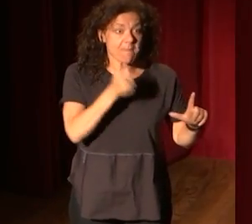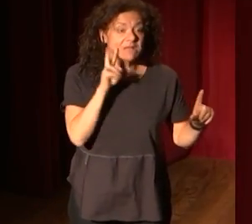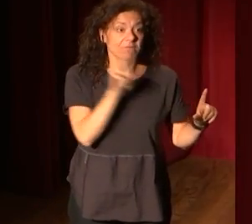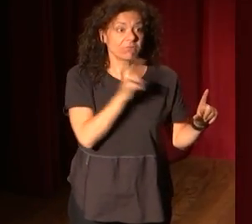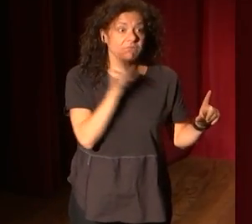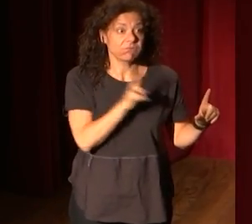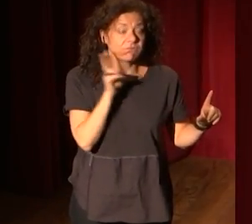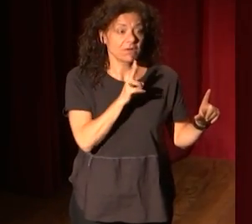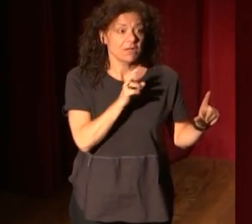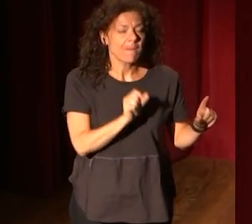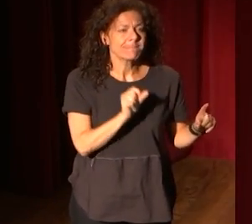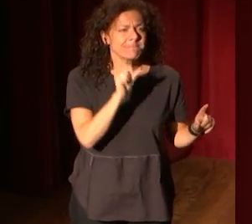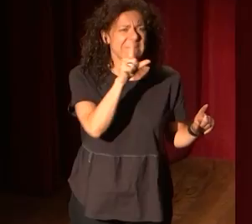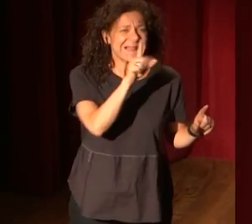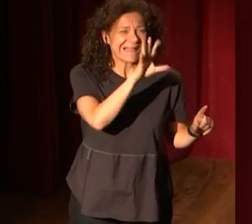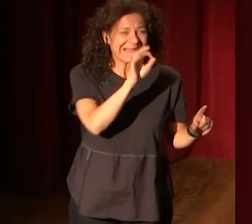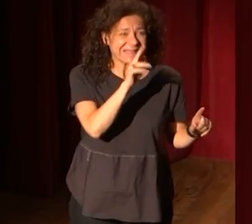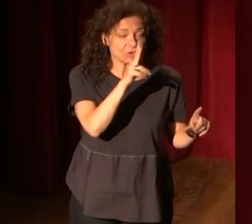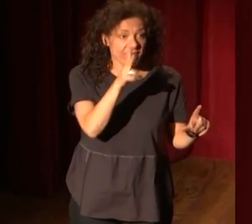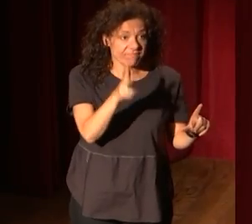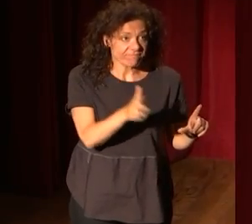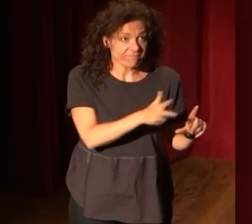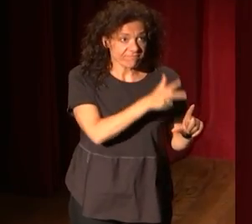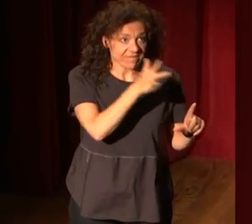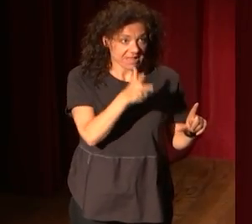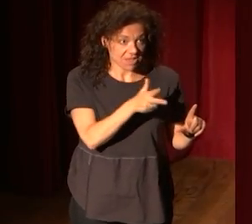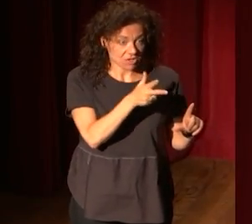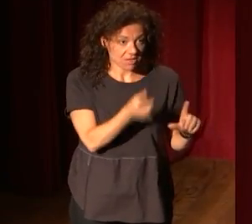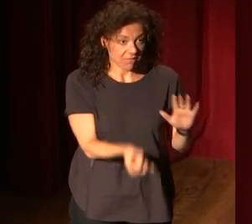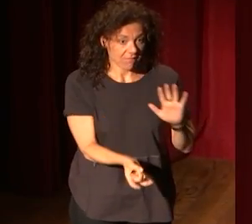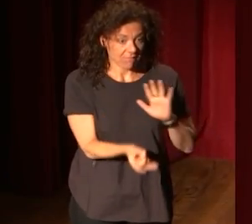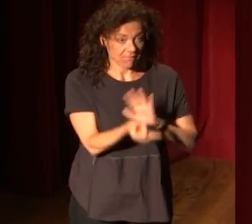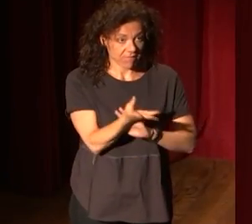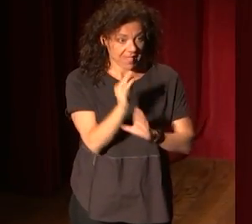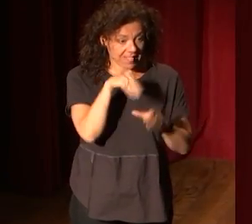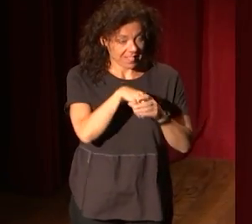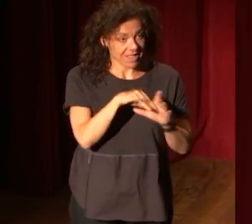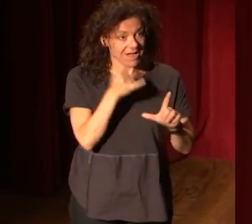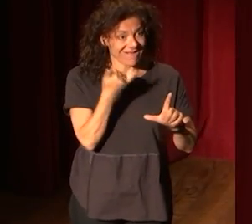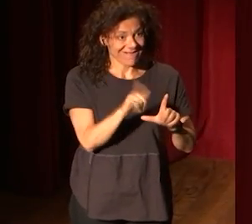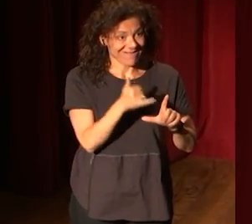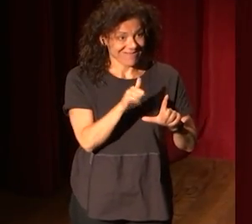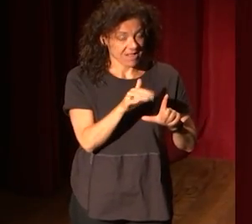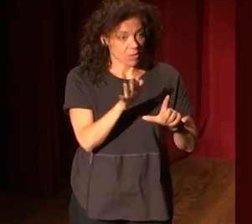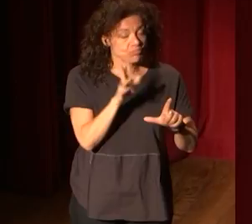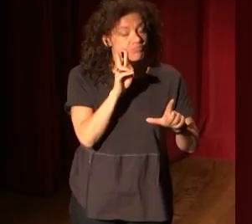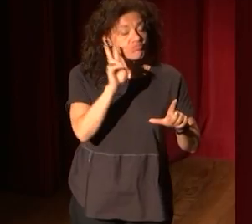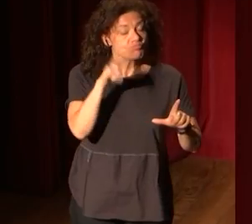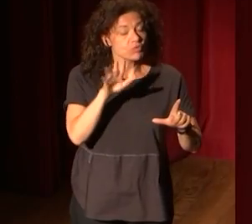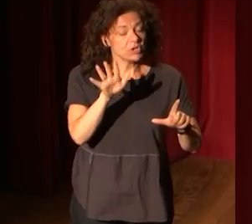que los 1.500 vídeos que hay en el canal de YouTube del Museo Nacional del Prado.